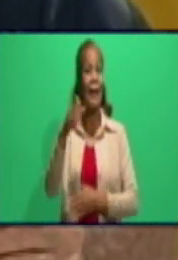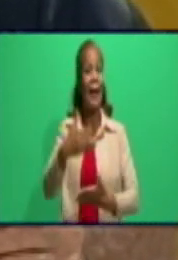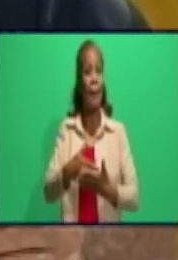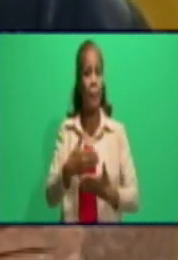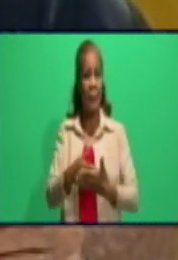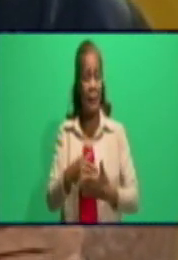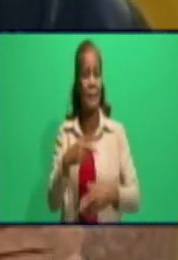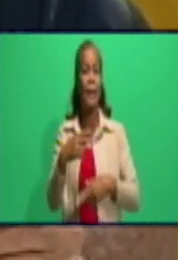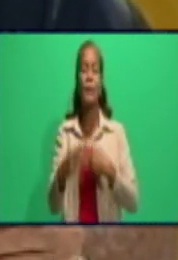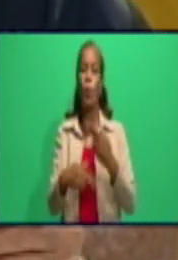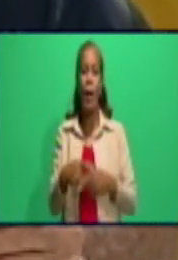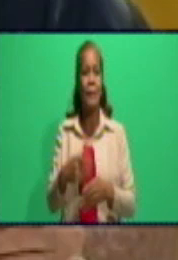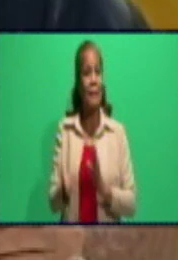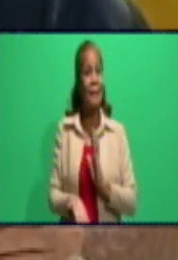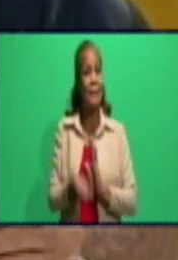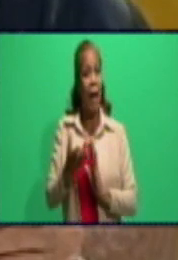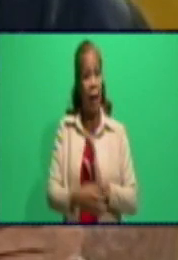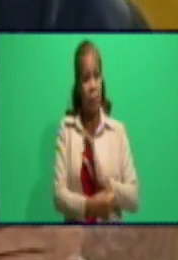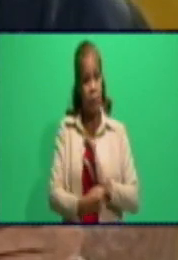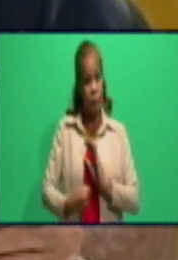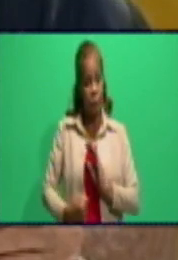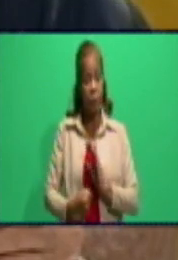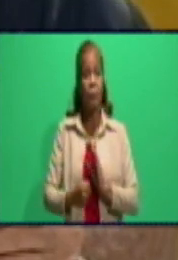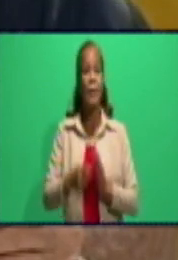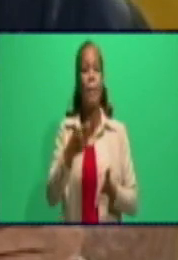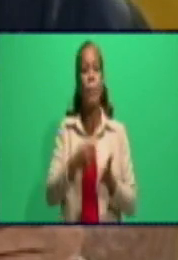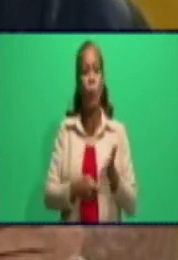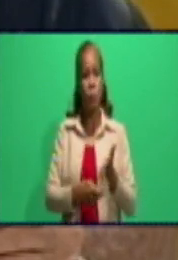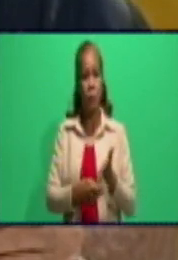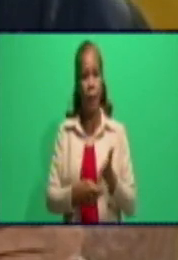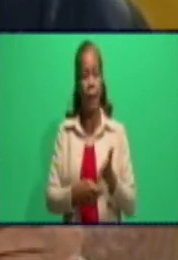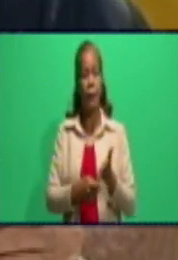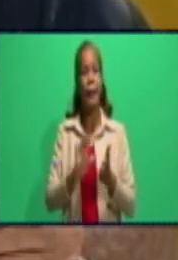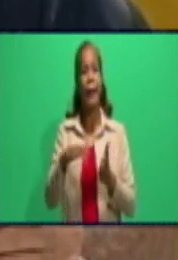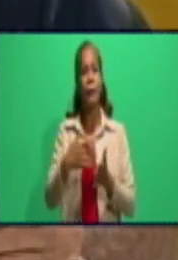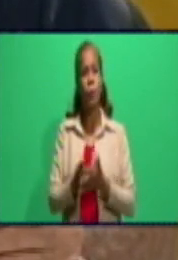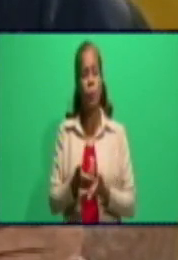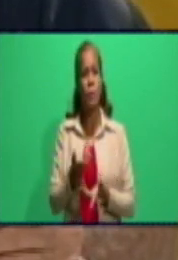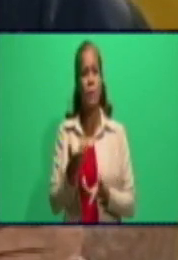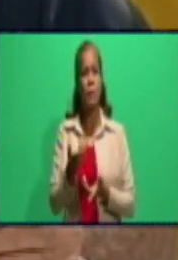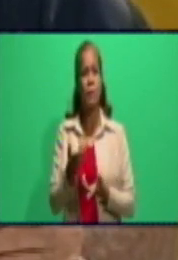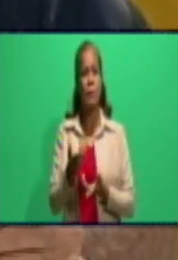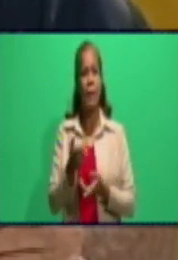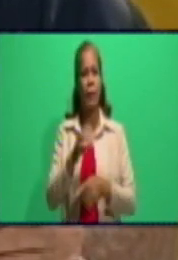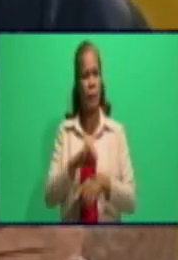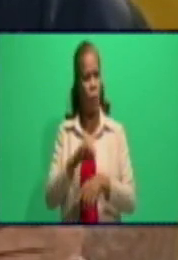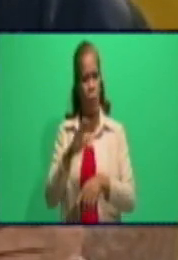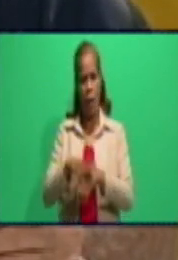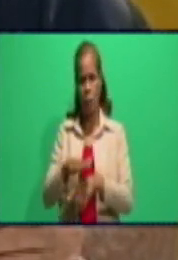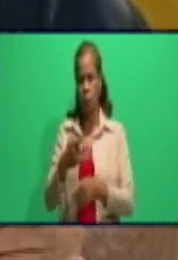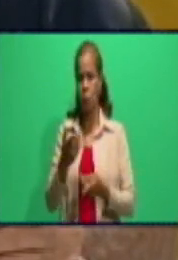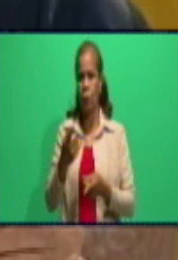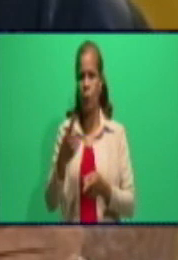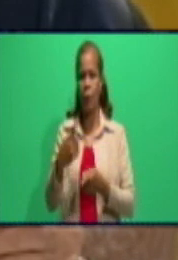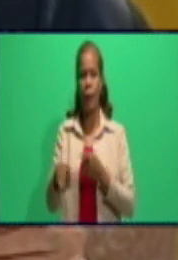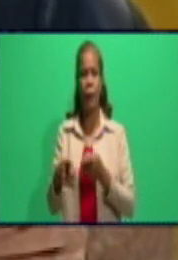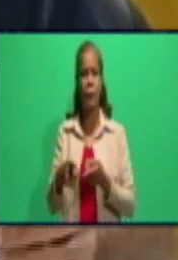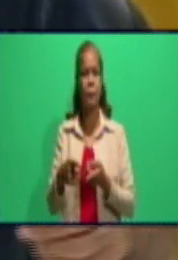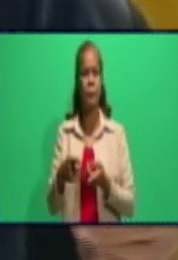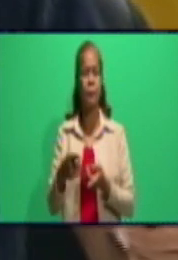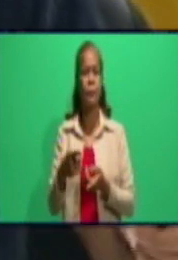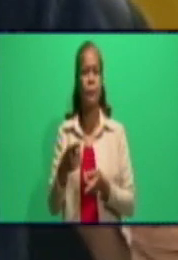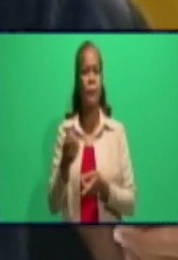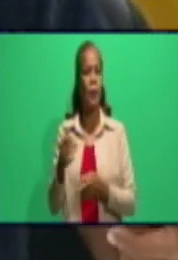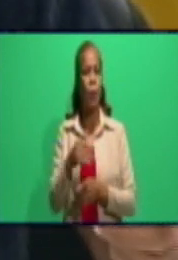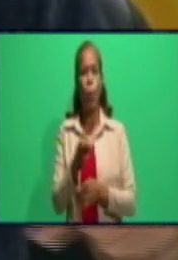aumentado el rigor de las multas. Bueno, en el caso de Río Cauta, en la Cafetería Rápido de las Brisas, en la Unidad del Tulipán, en la Panería de la Aurora, que